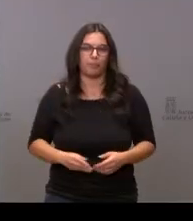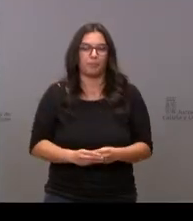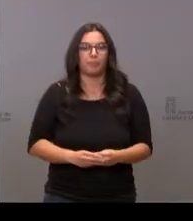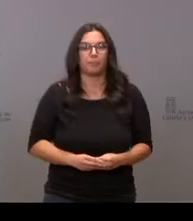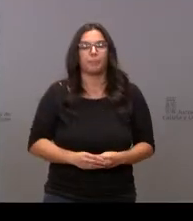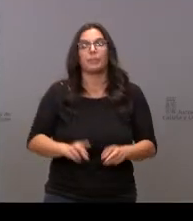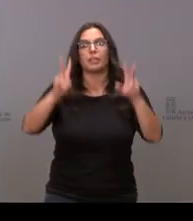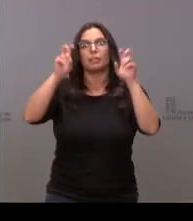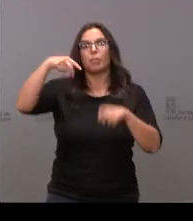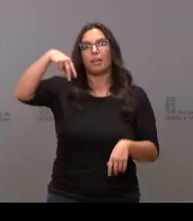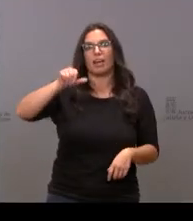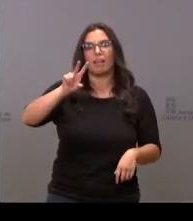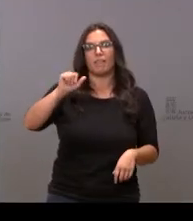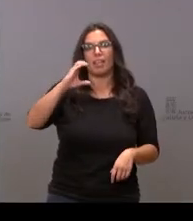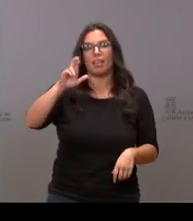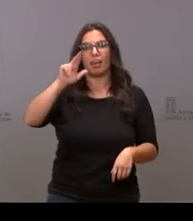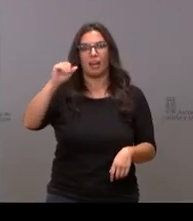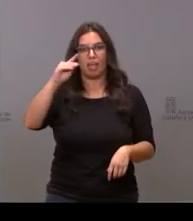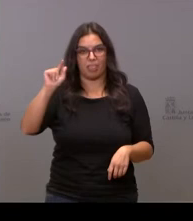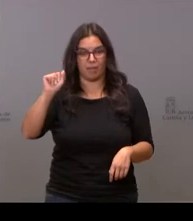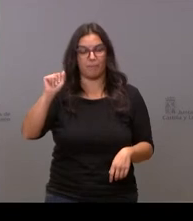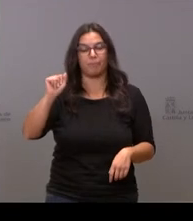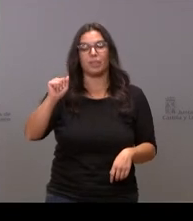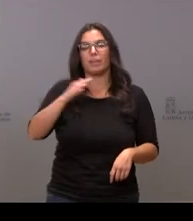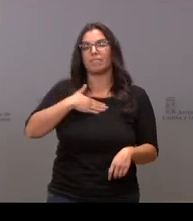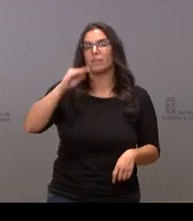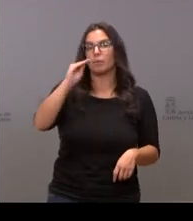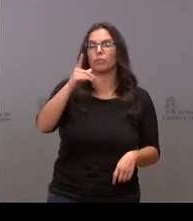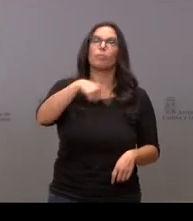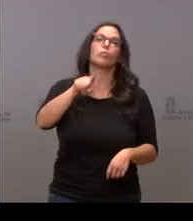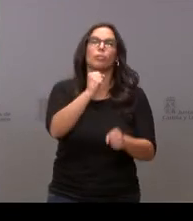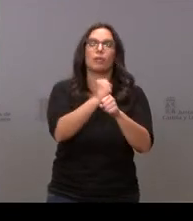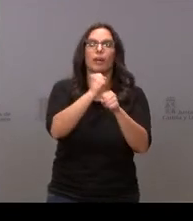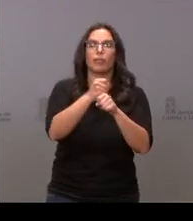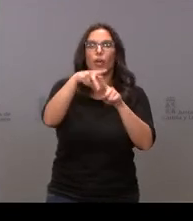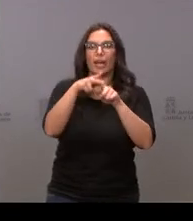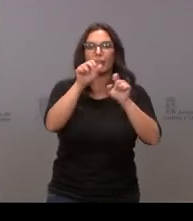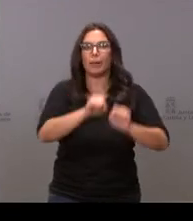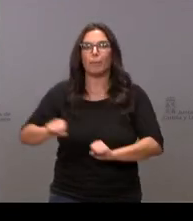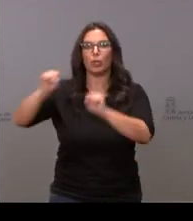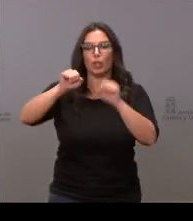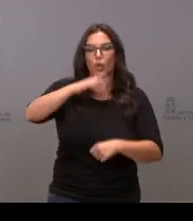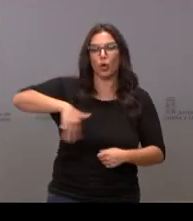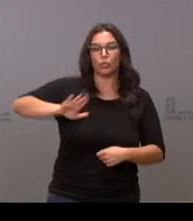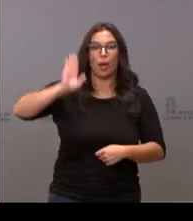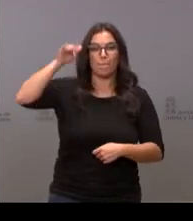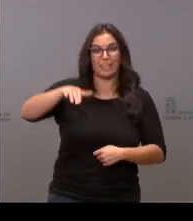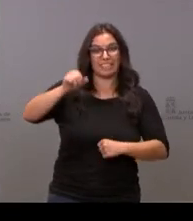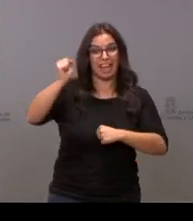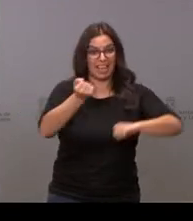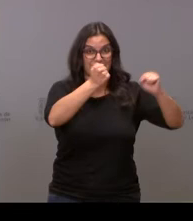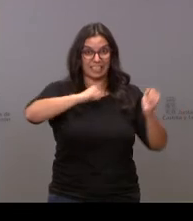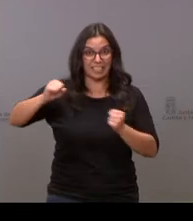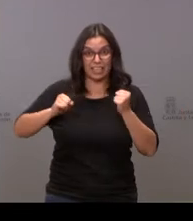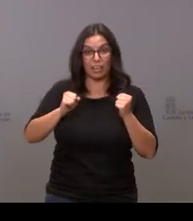Sobre Navacerrada yo quería preguntarles si están trabajando en alguna otra herramienta de protección de la pista de esquí en qué